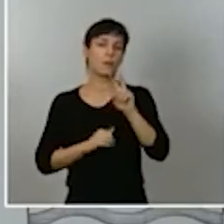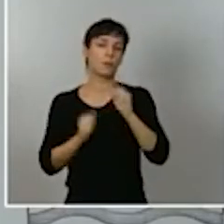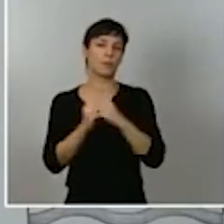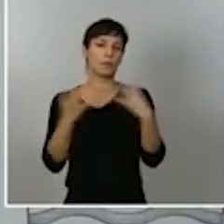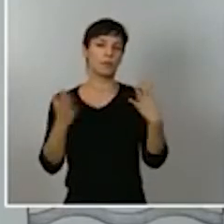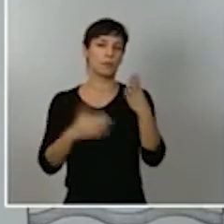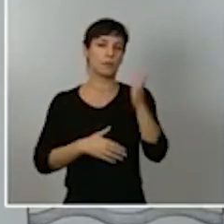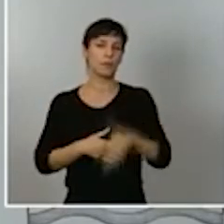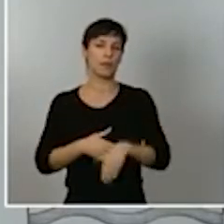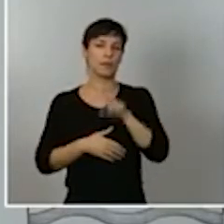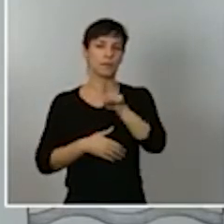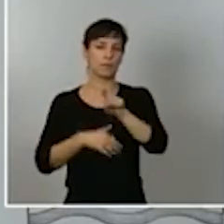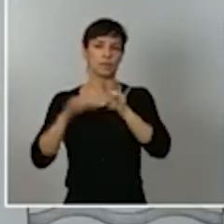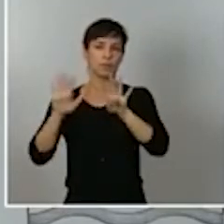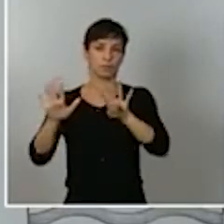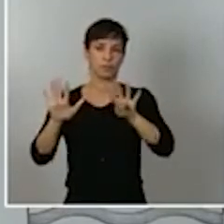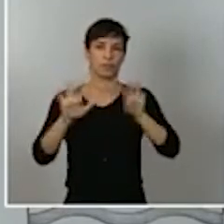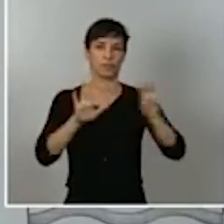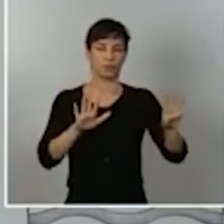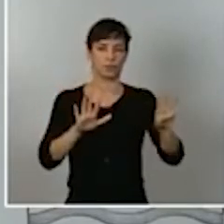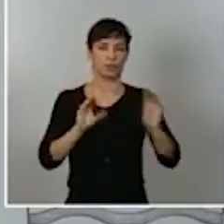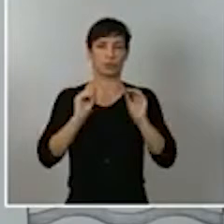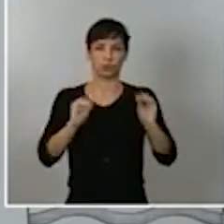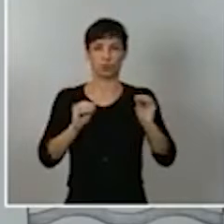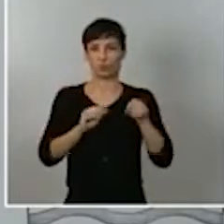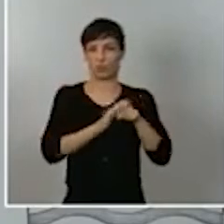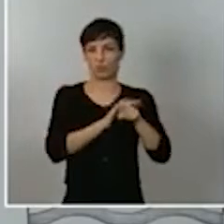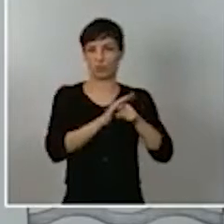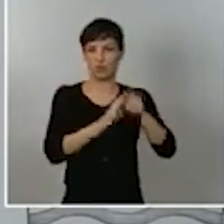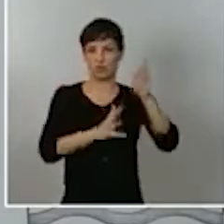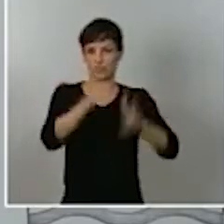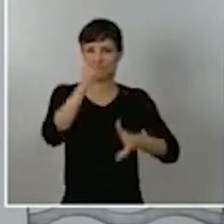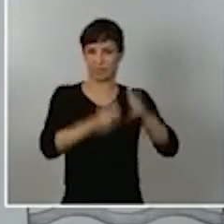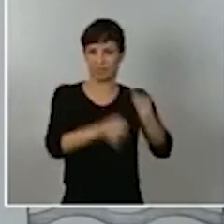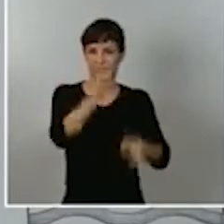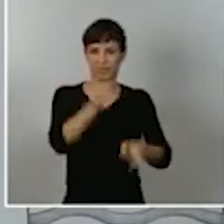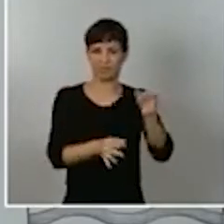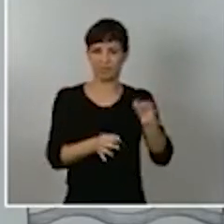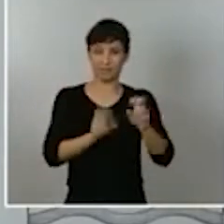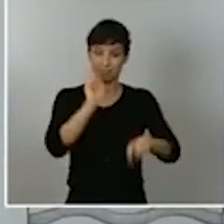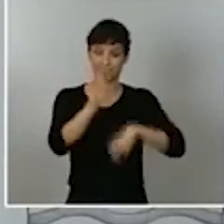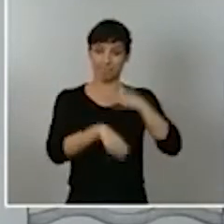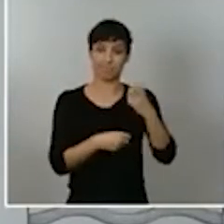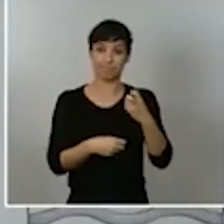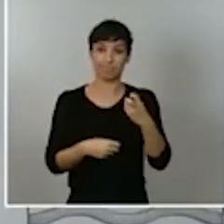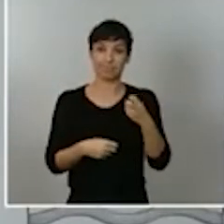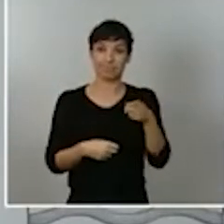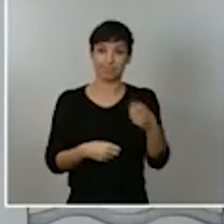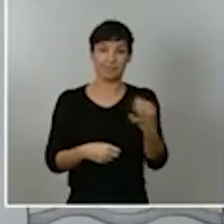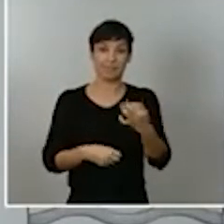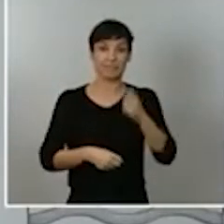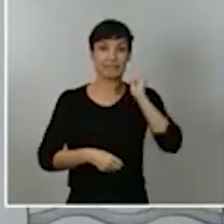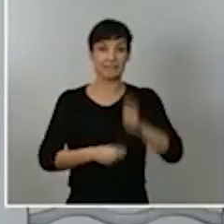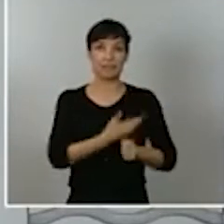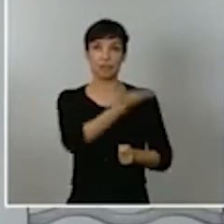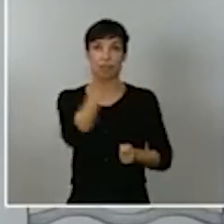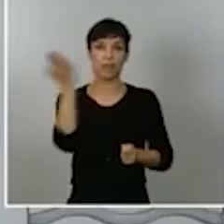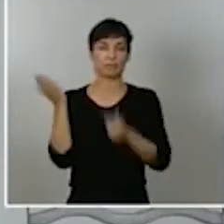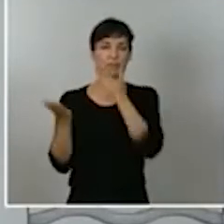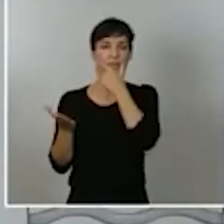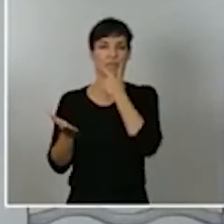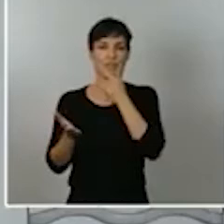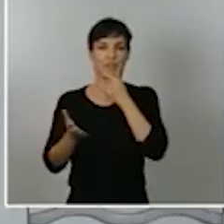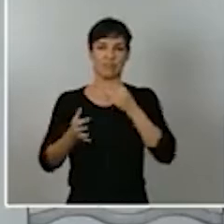de la jurisdicción contencioso administrativa que facilita que los tribunales tomen con seguridad medidas